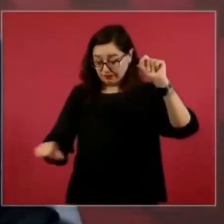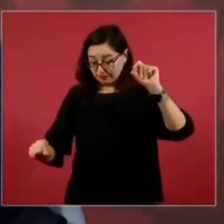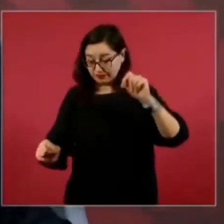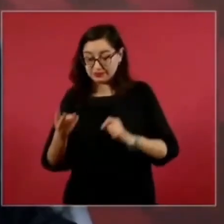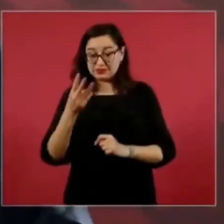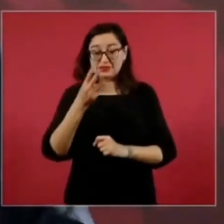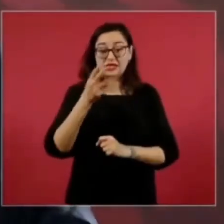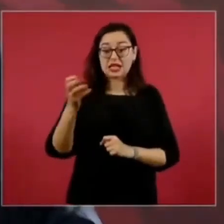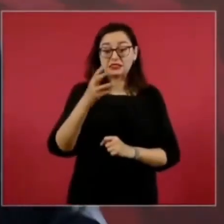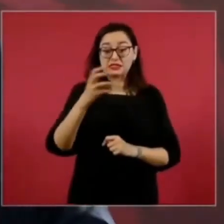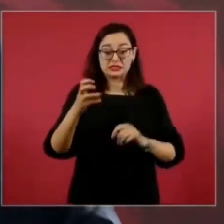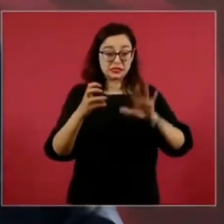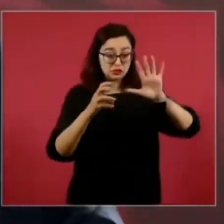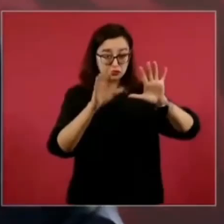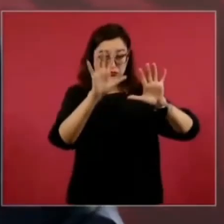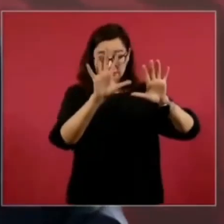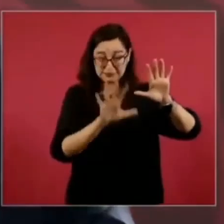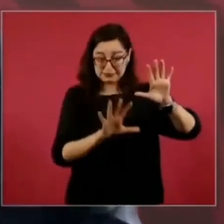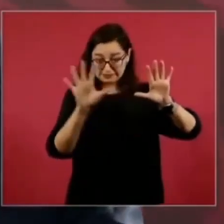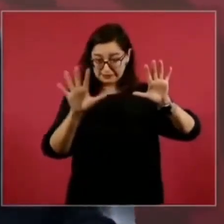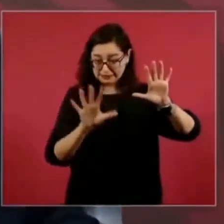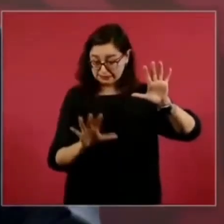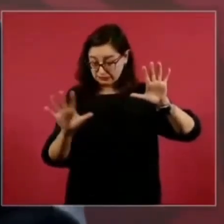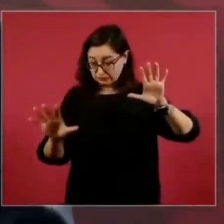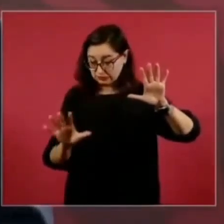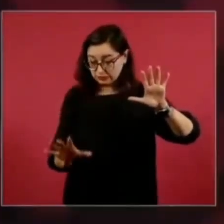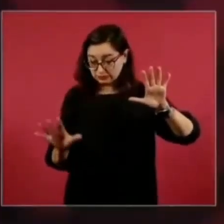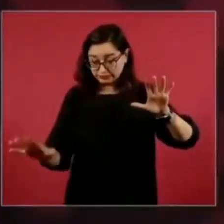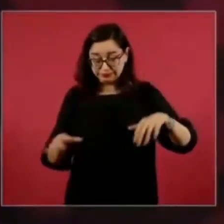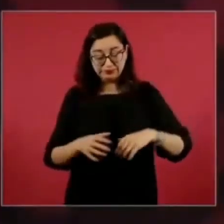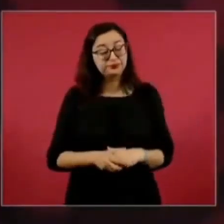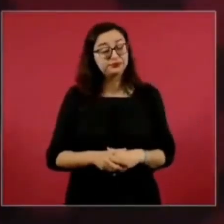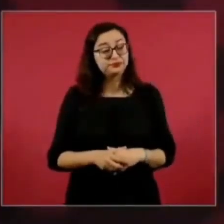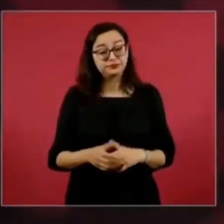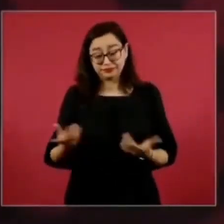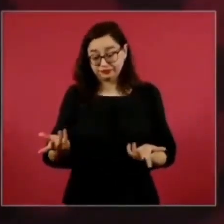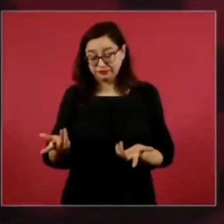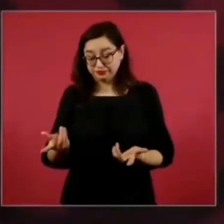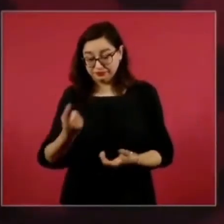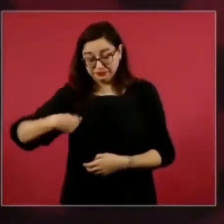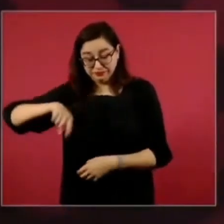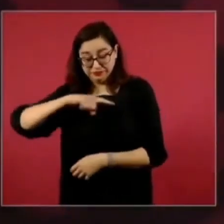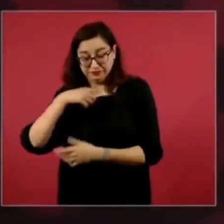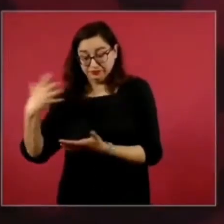federales y el movimiento de transformación gana